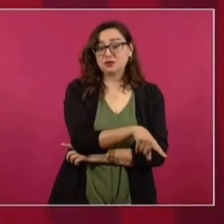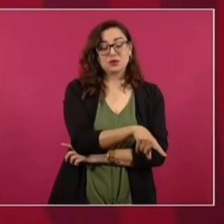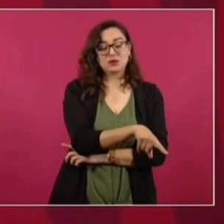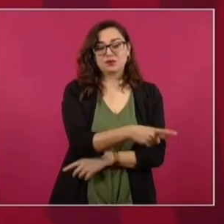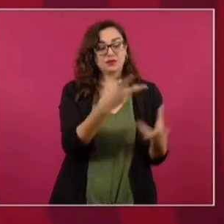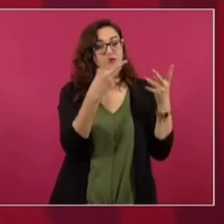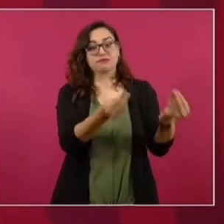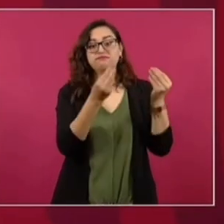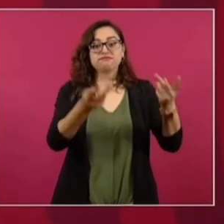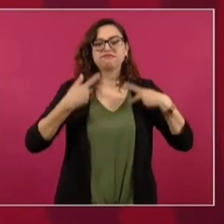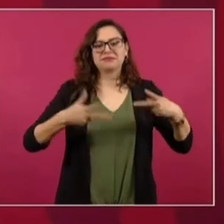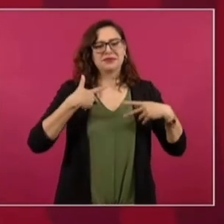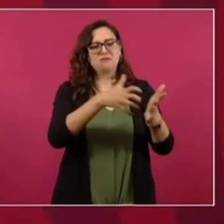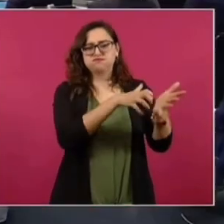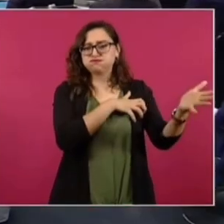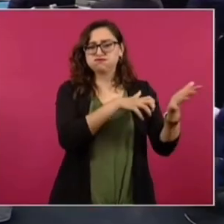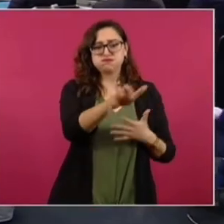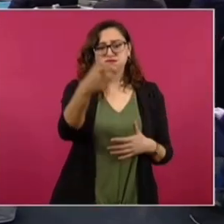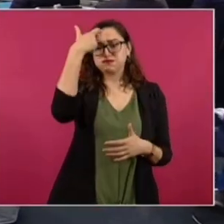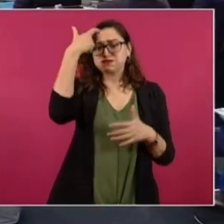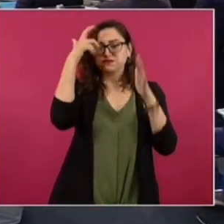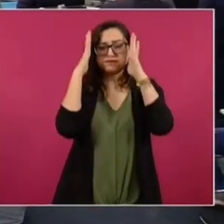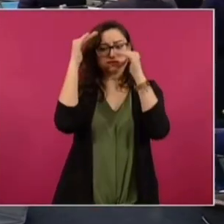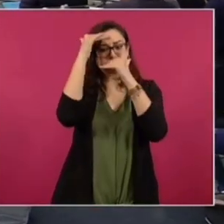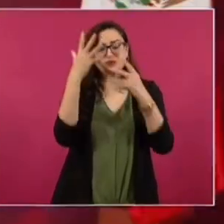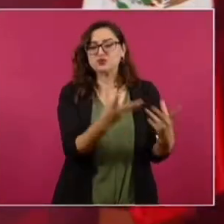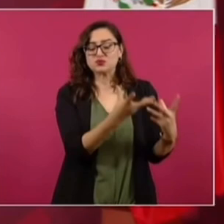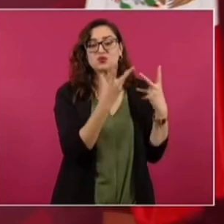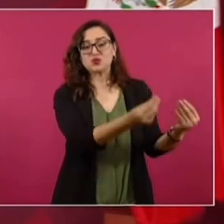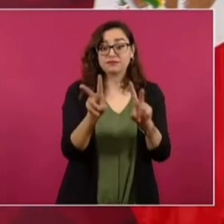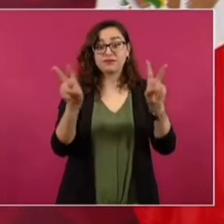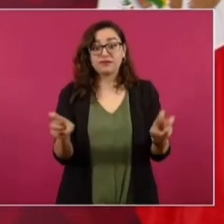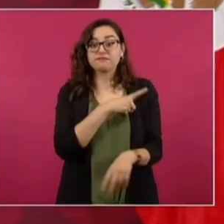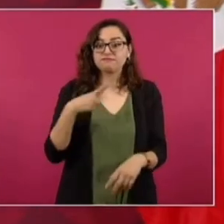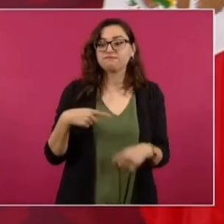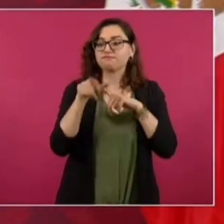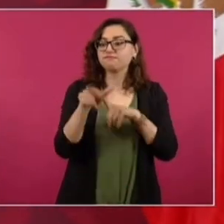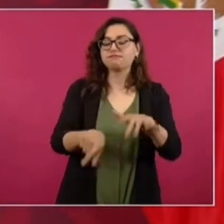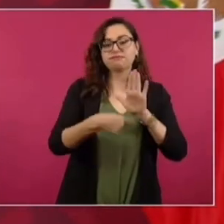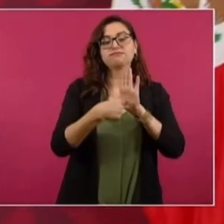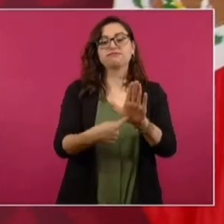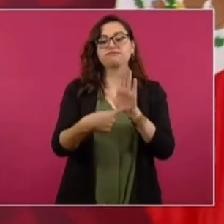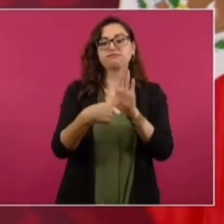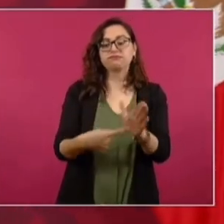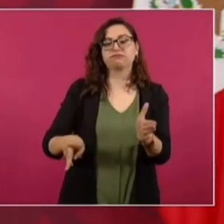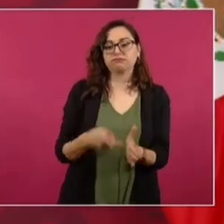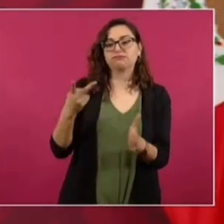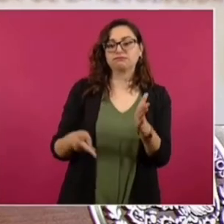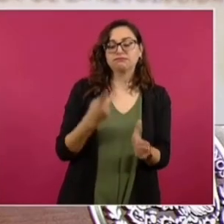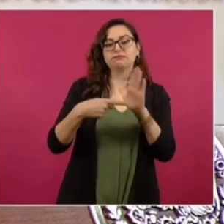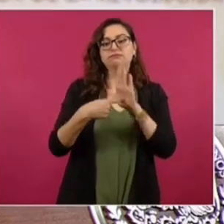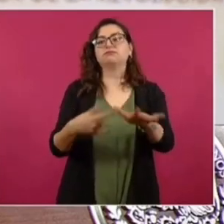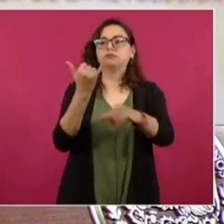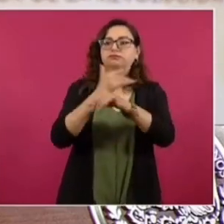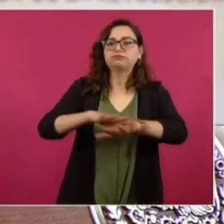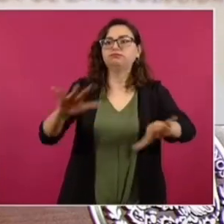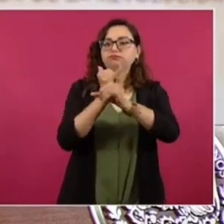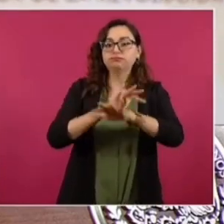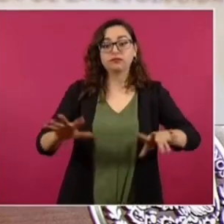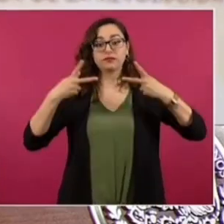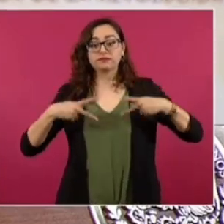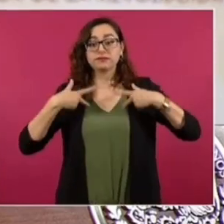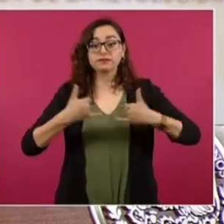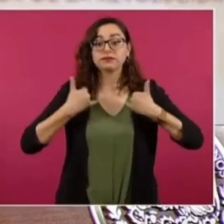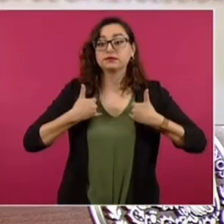Muy fuerte, de mucha gente. Por eso, hay que seguir tratando estos temas, porque los jóvenes necesitan